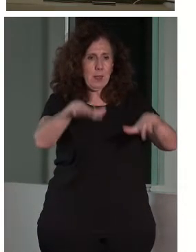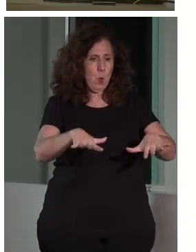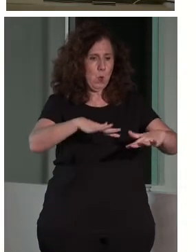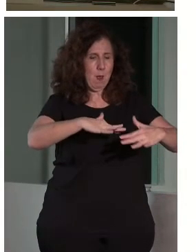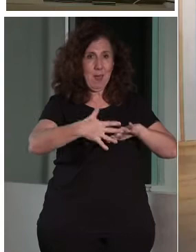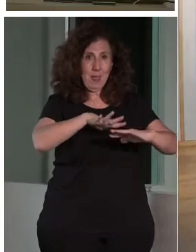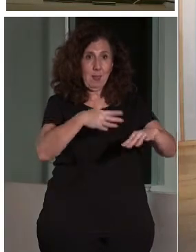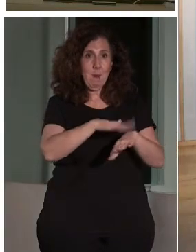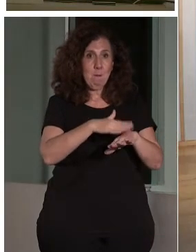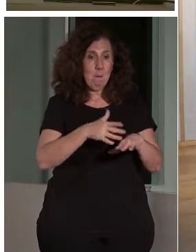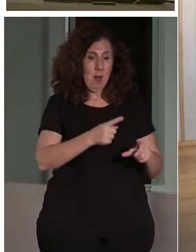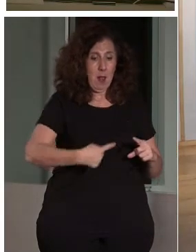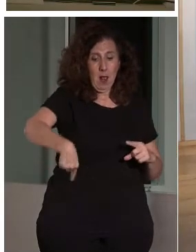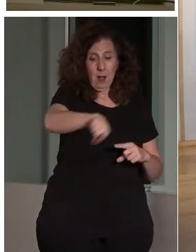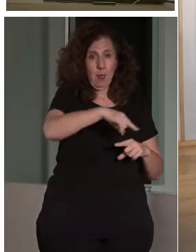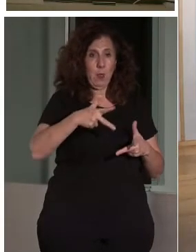una silla de ruedas.